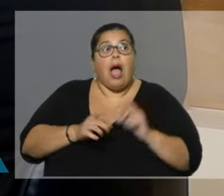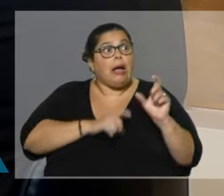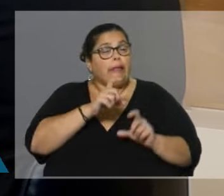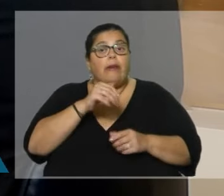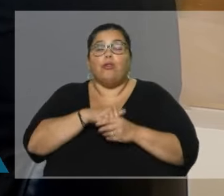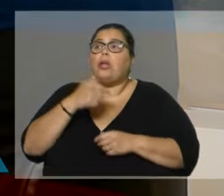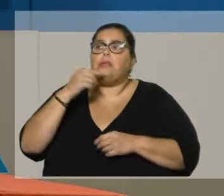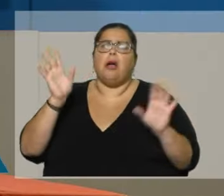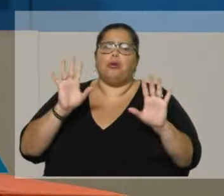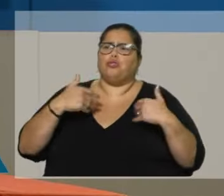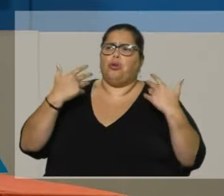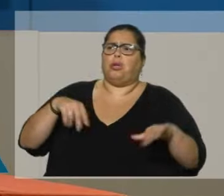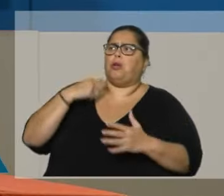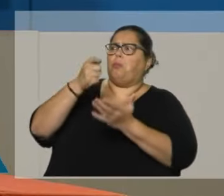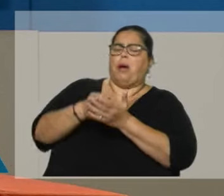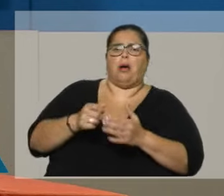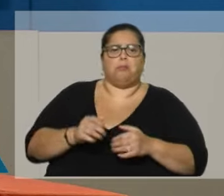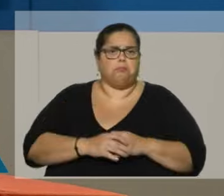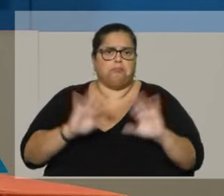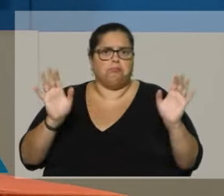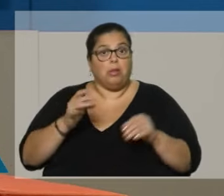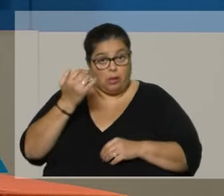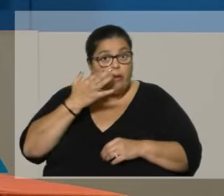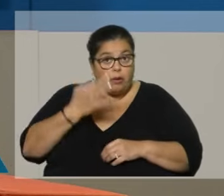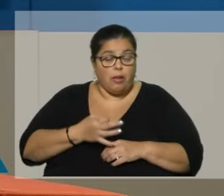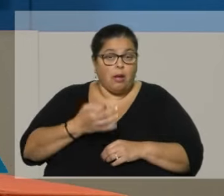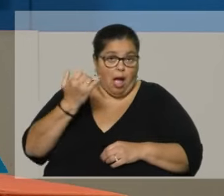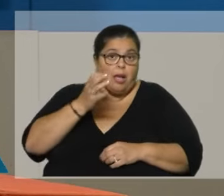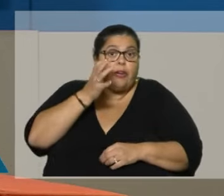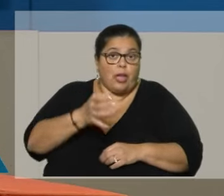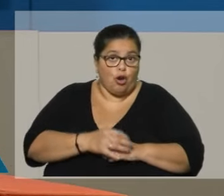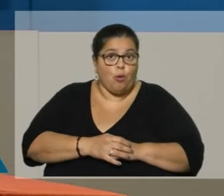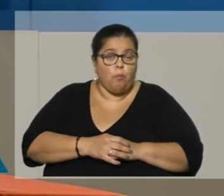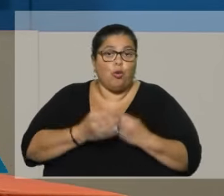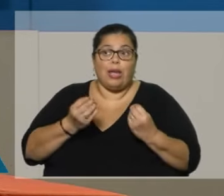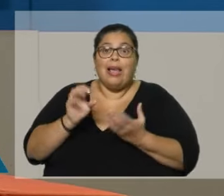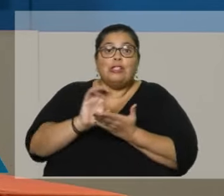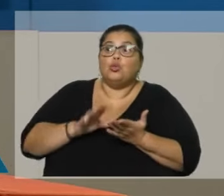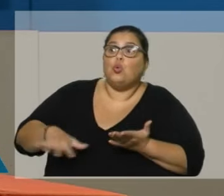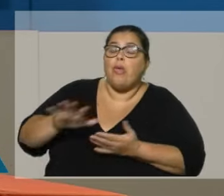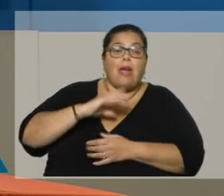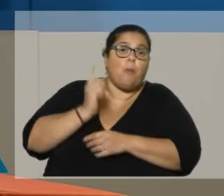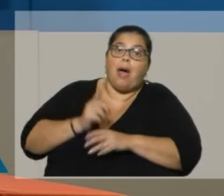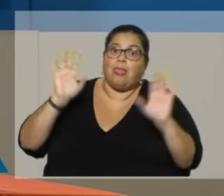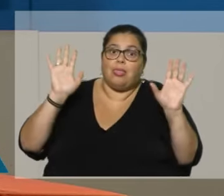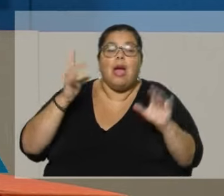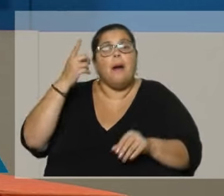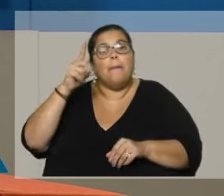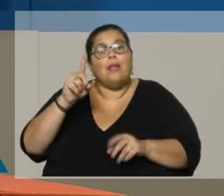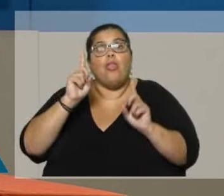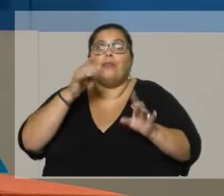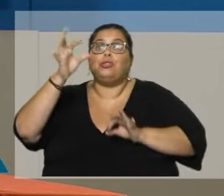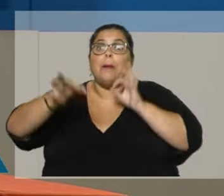ahí. Sí, es cierto. Existe ese riesgo. El ciudadano es el soberano, pero también el soberano hay que explicarle las cosas como son.